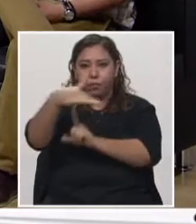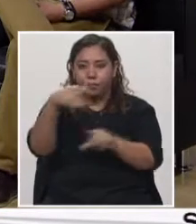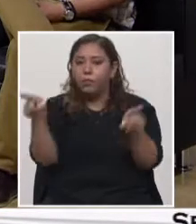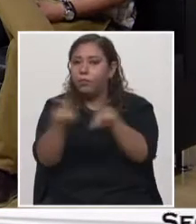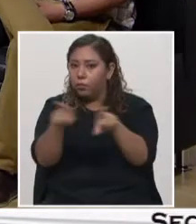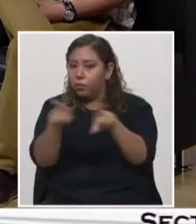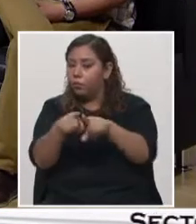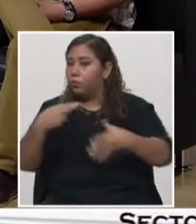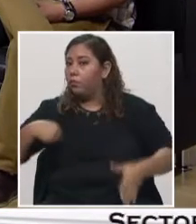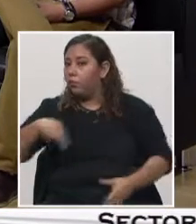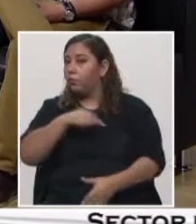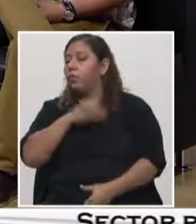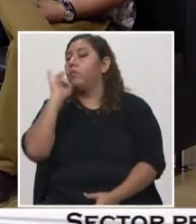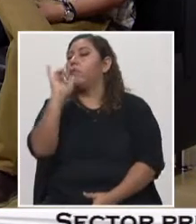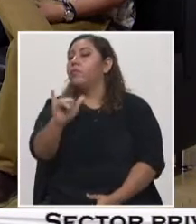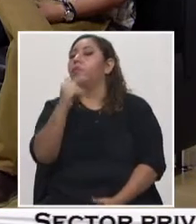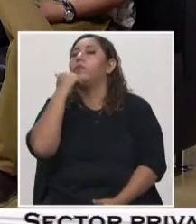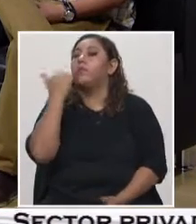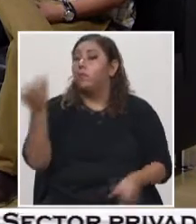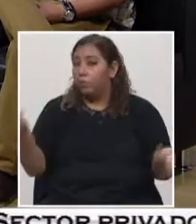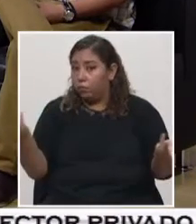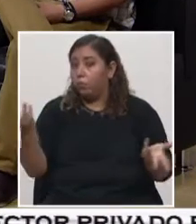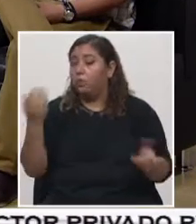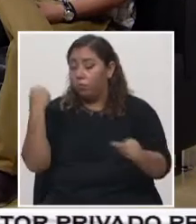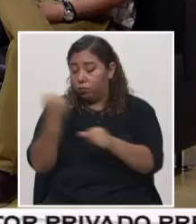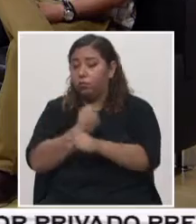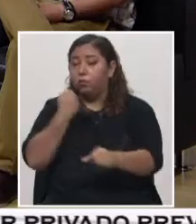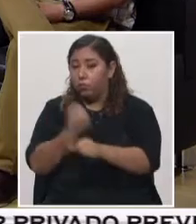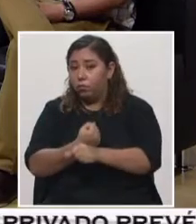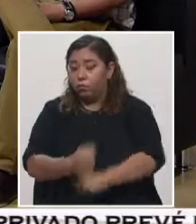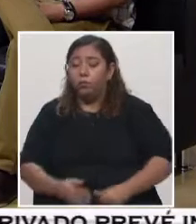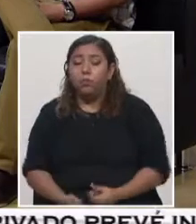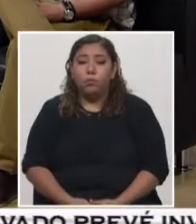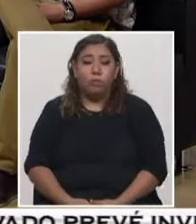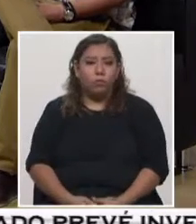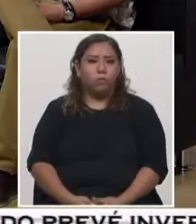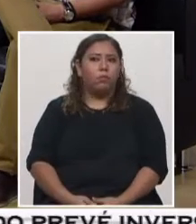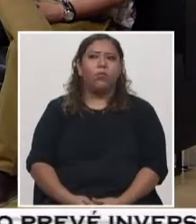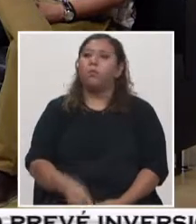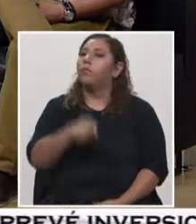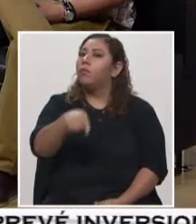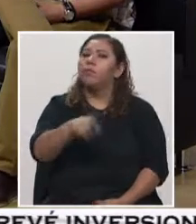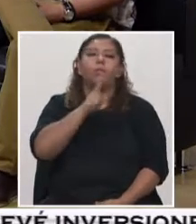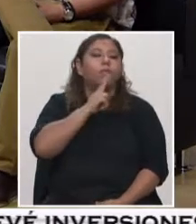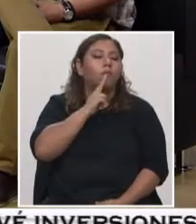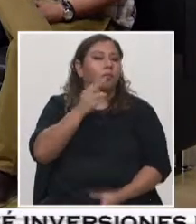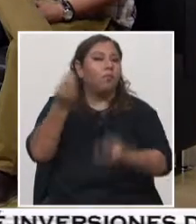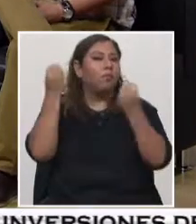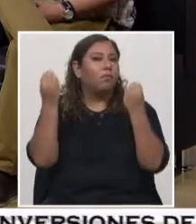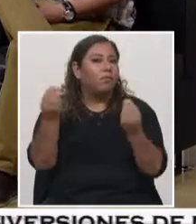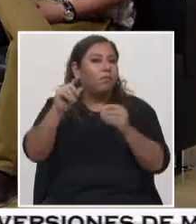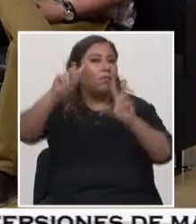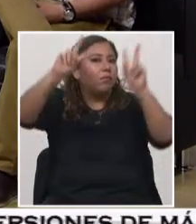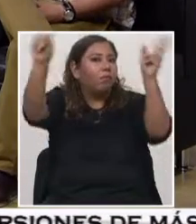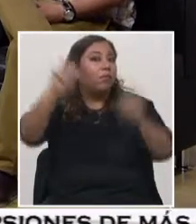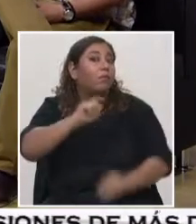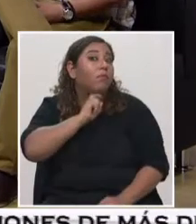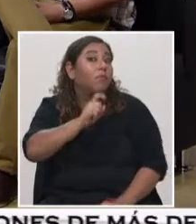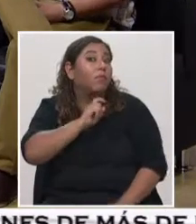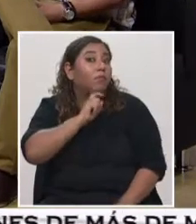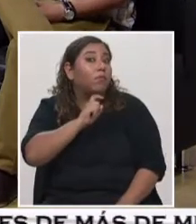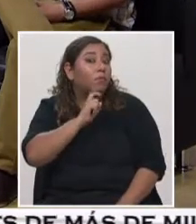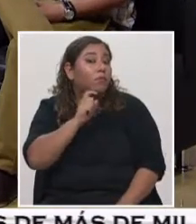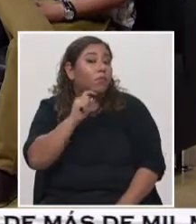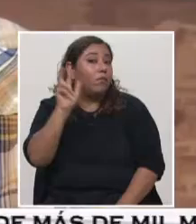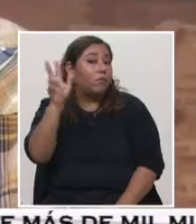quiere. Actualmente por eso en el país no hay muchas explotaciones mineras. En el tema metálico en explotación hay tres,